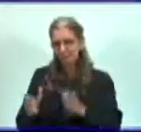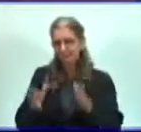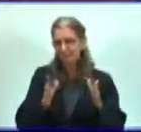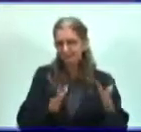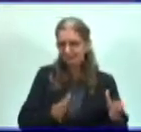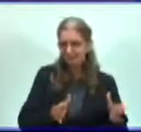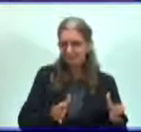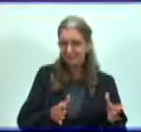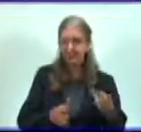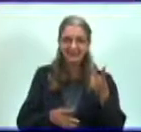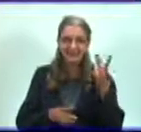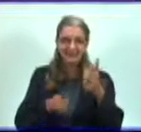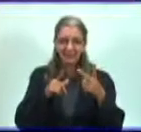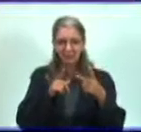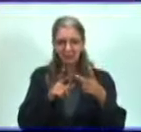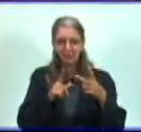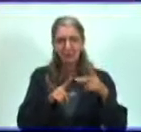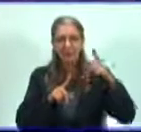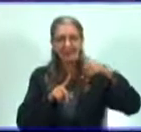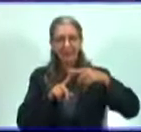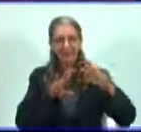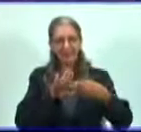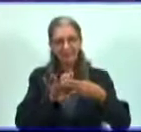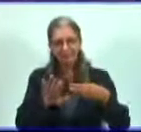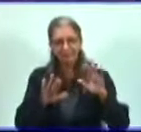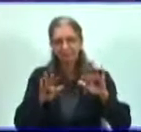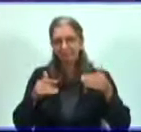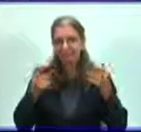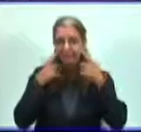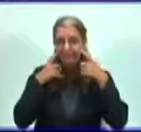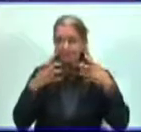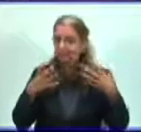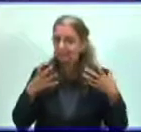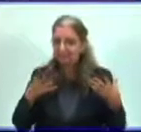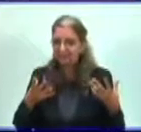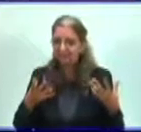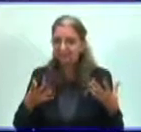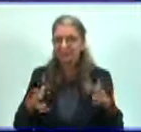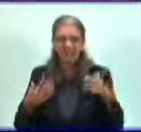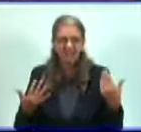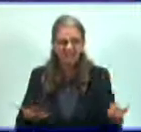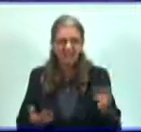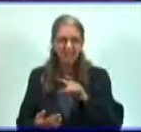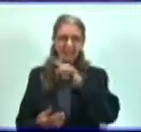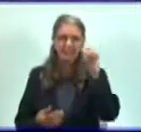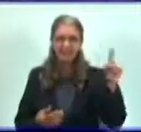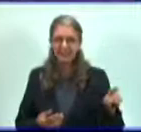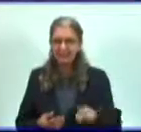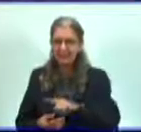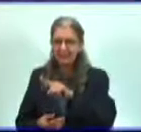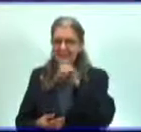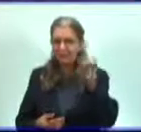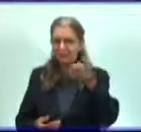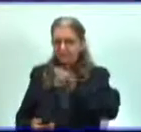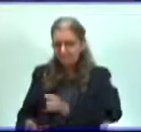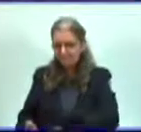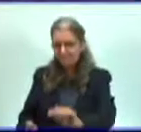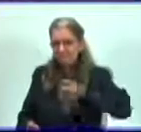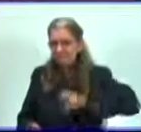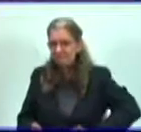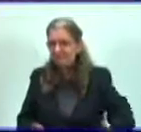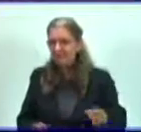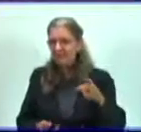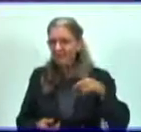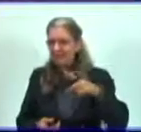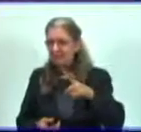segundo tema que es fundamental dentro de la unidad, que es el ciclo de multiplicación de los virus.